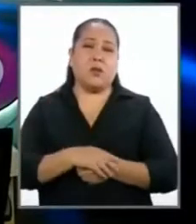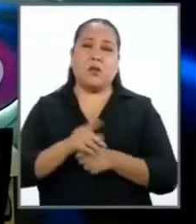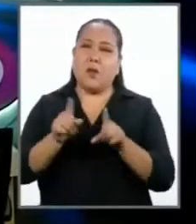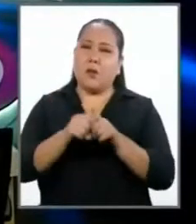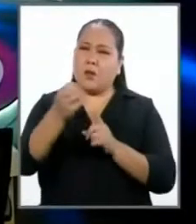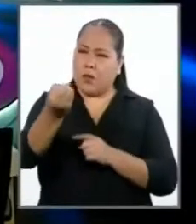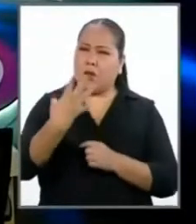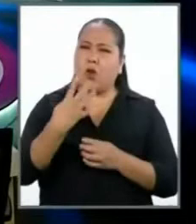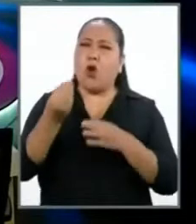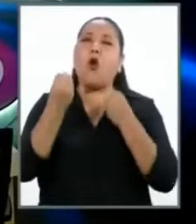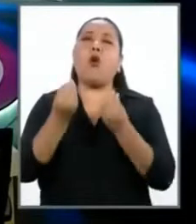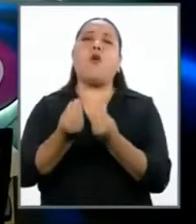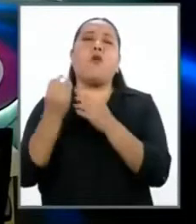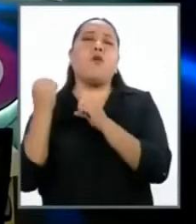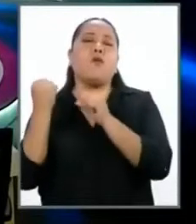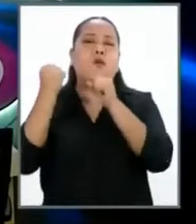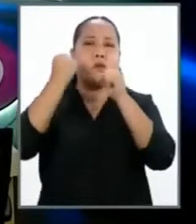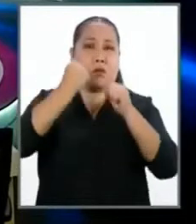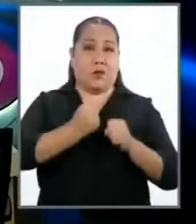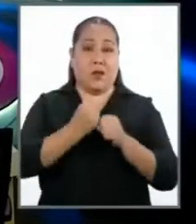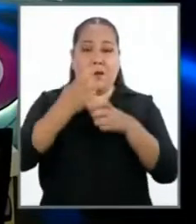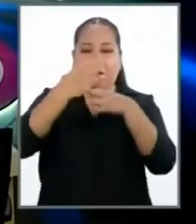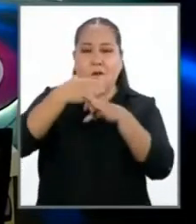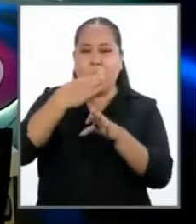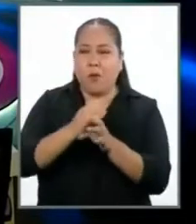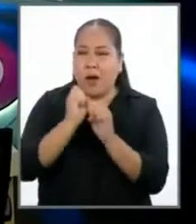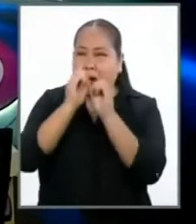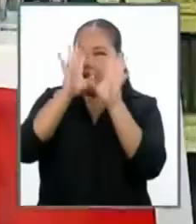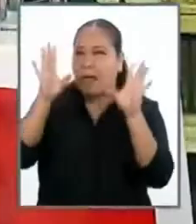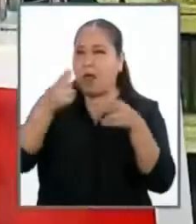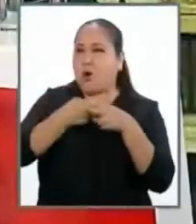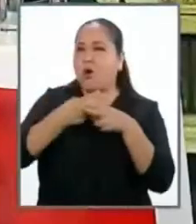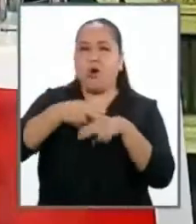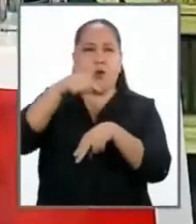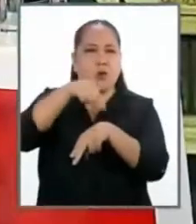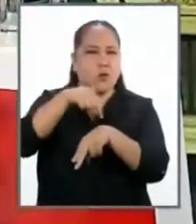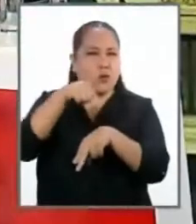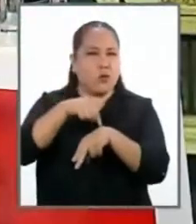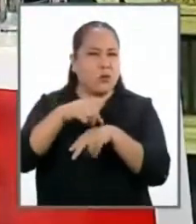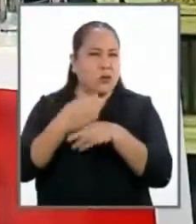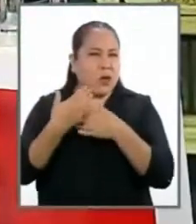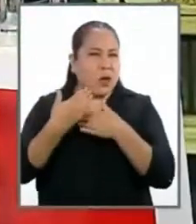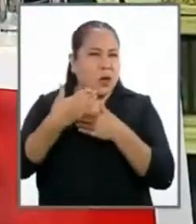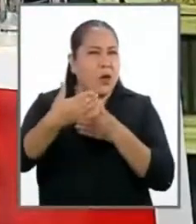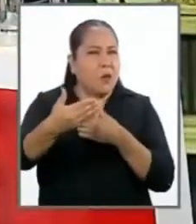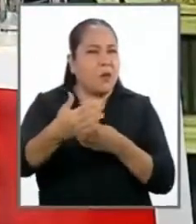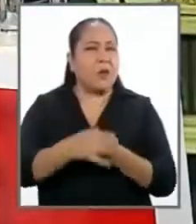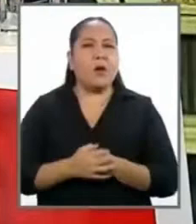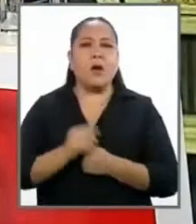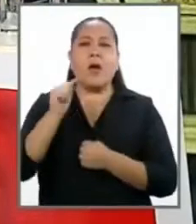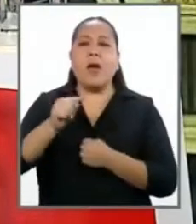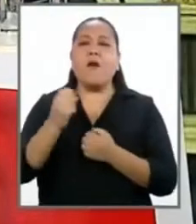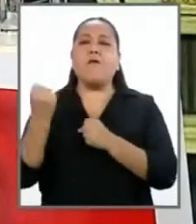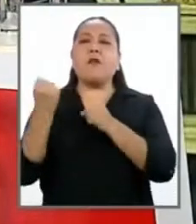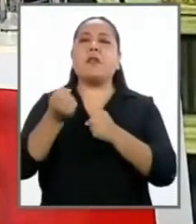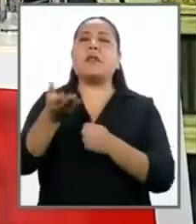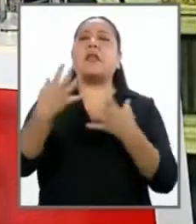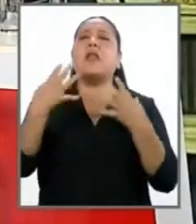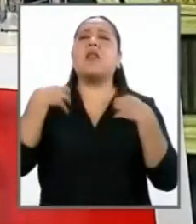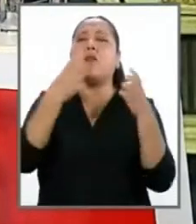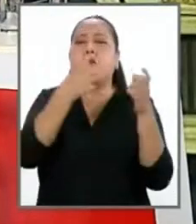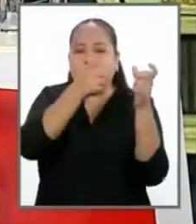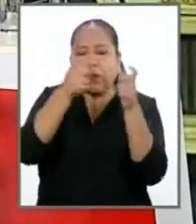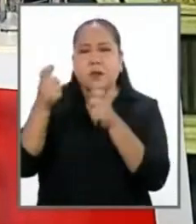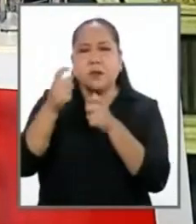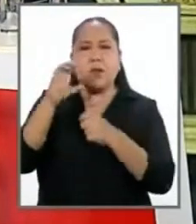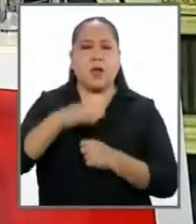¿cómo se puede fortalecer, de manera efectiva, en un plazo relativamente breve, a la Contraloría, por ejemplo, en la